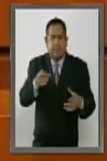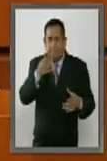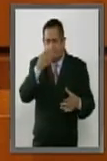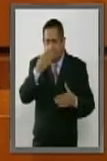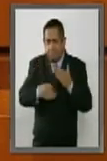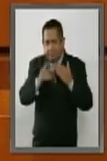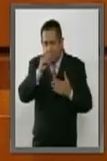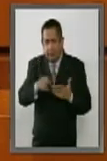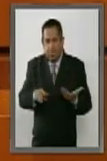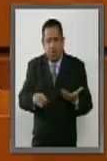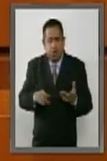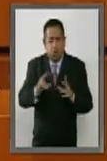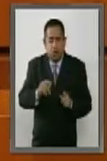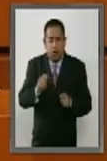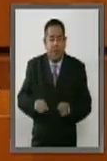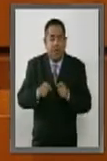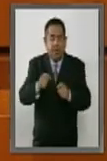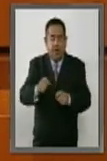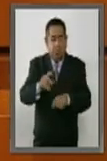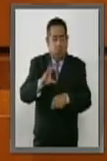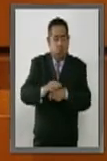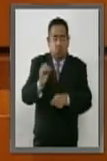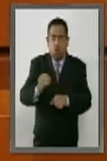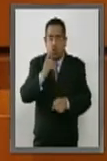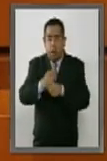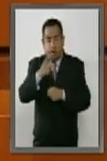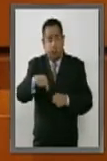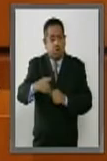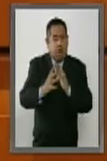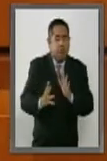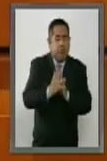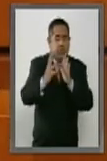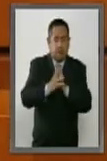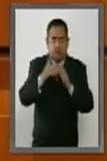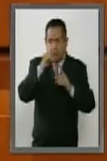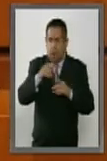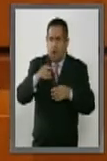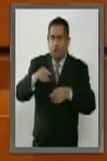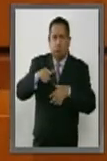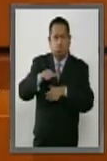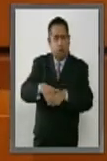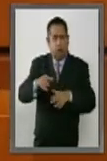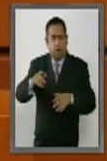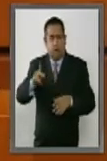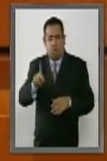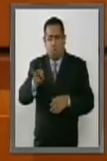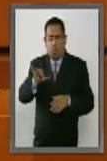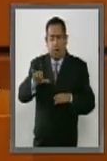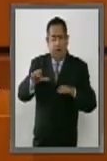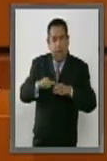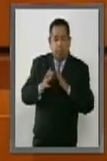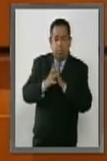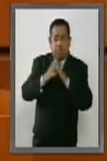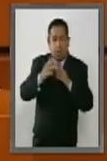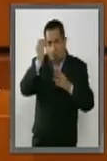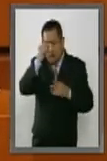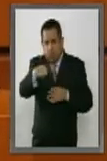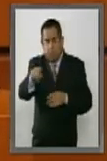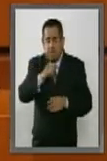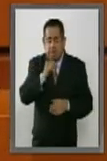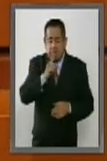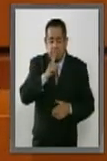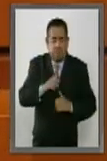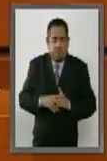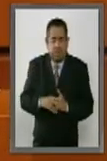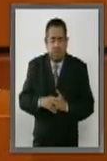Niega el derecho a la ciudadanía de participar en las decisiones públicas que nos afectan y